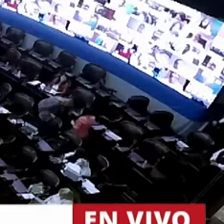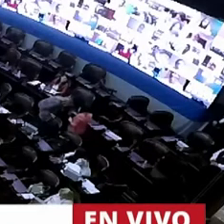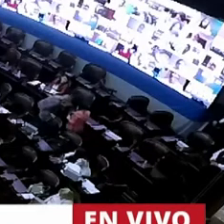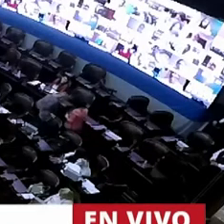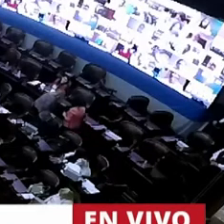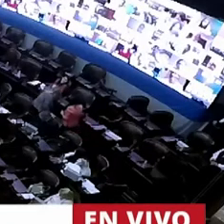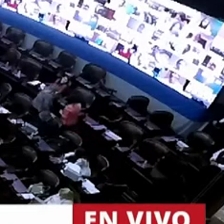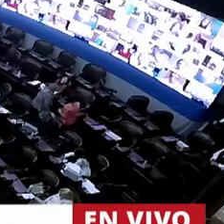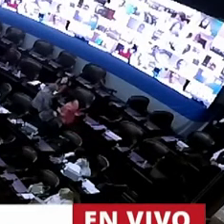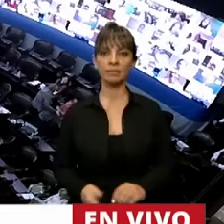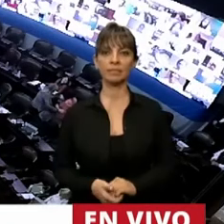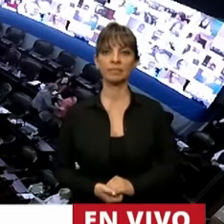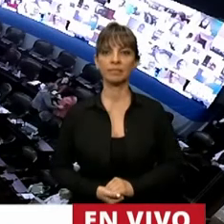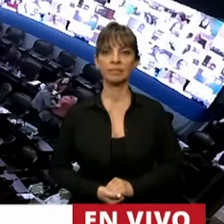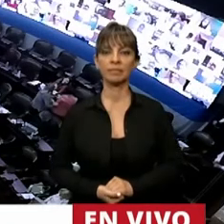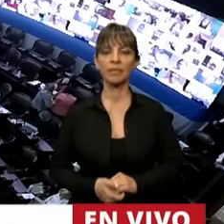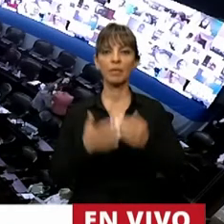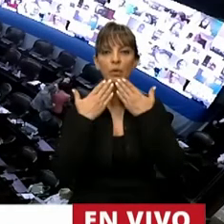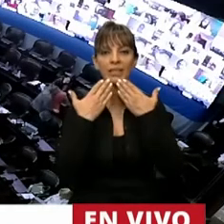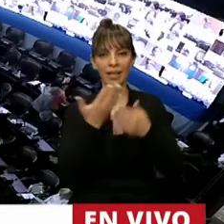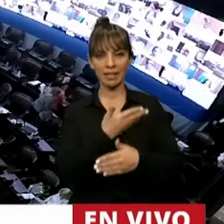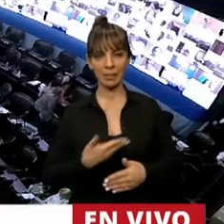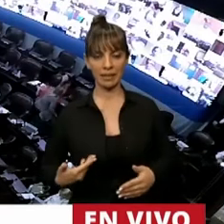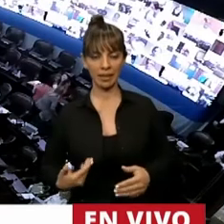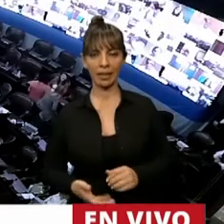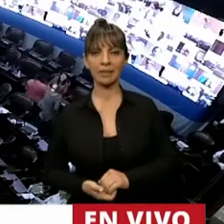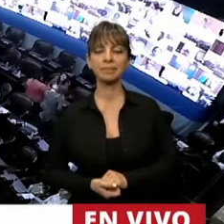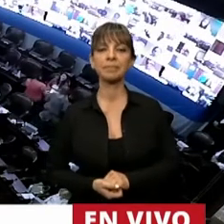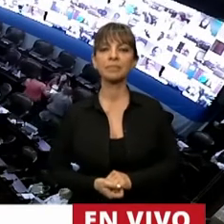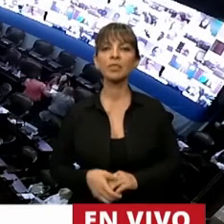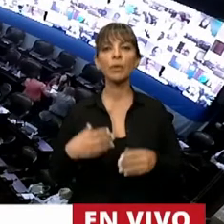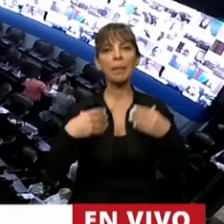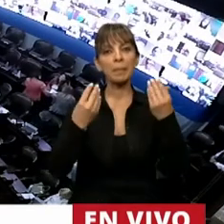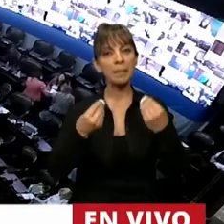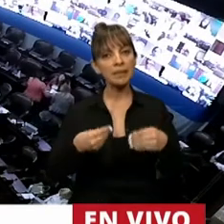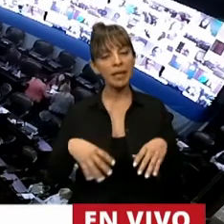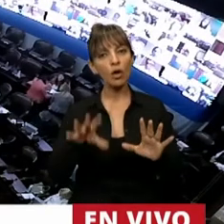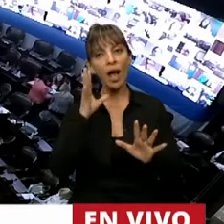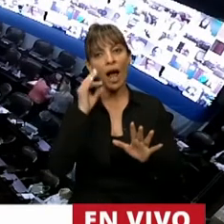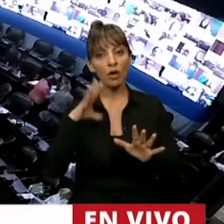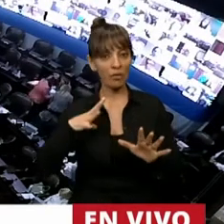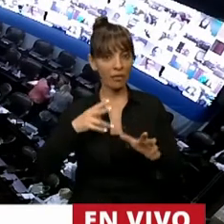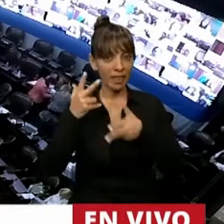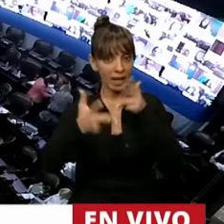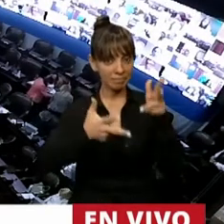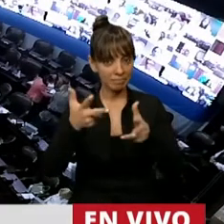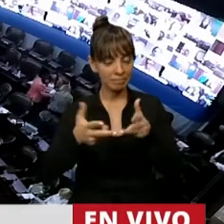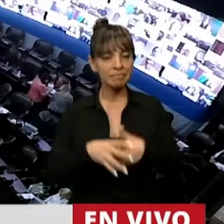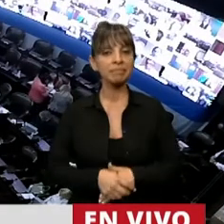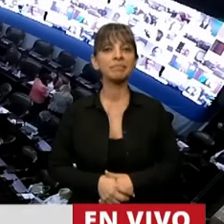Gracias, señor presidente. Voy a empezar por algo que acá todavía no se ha dicho, pero que es